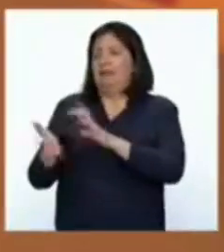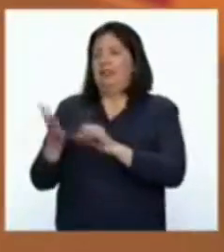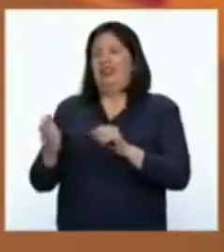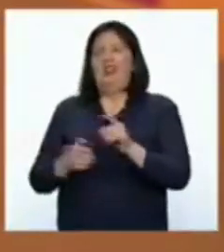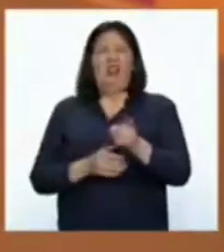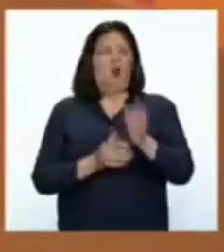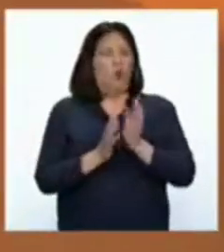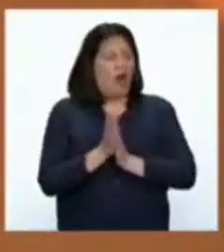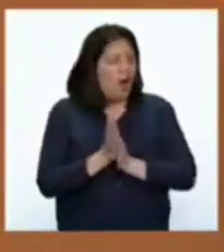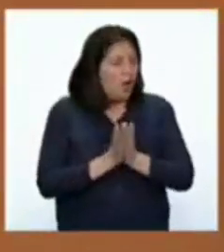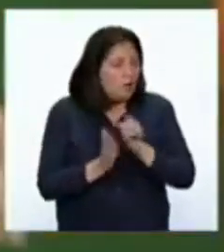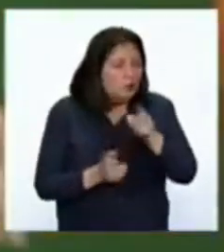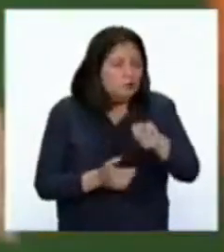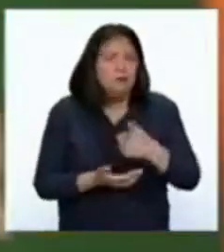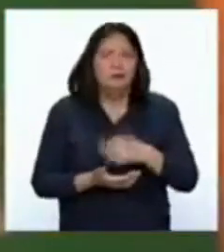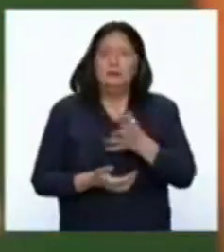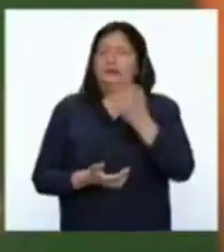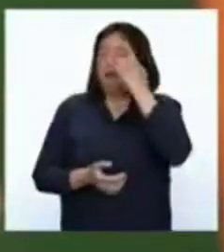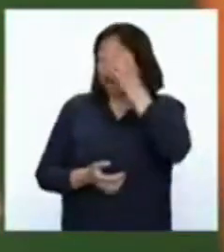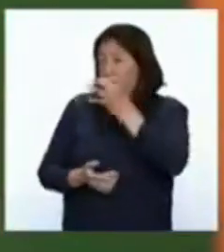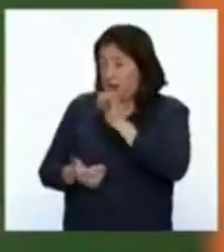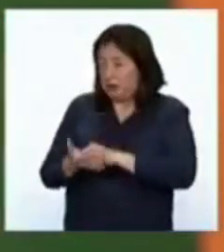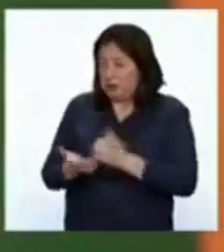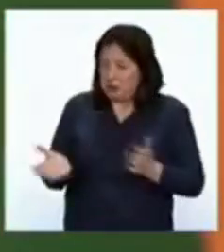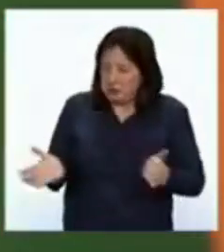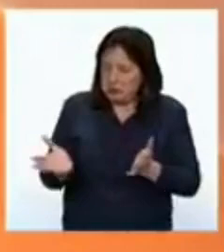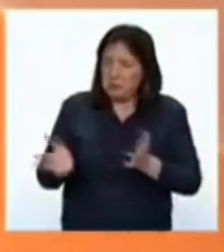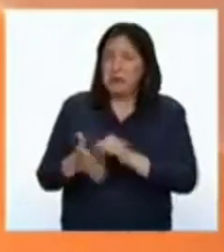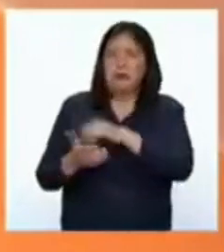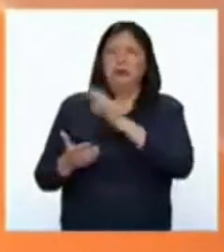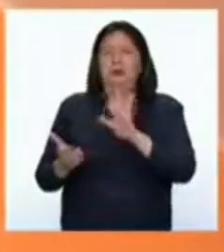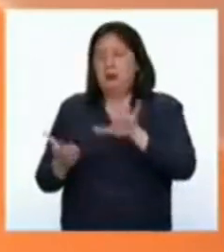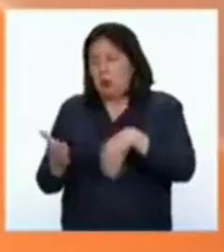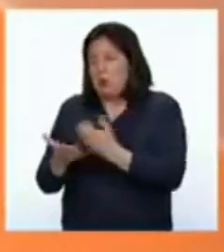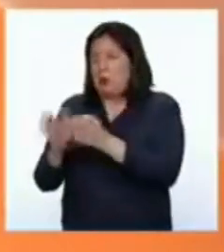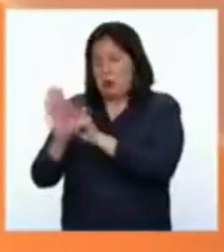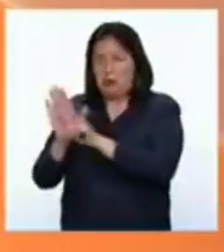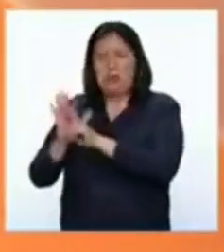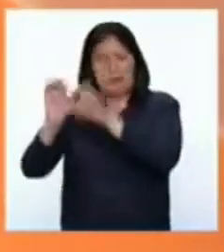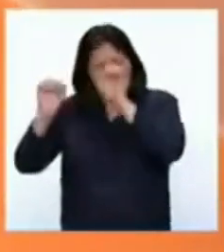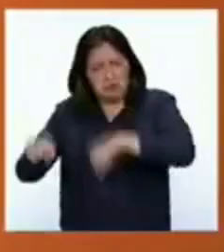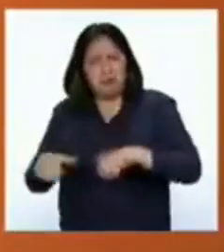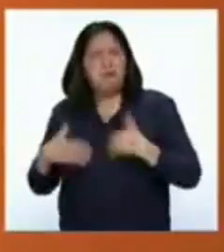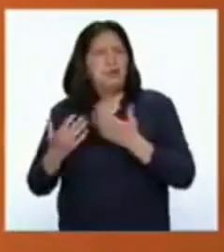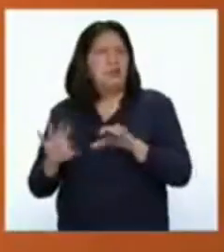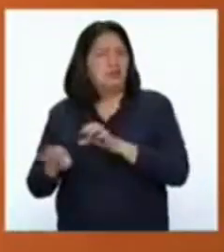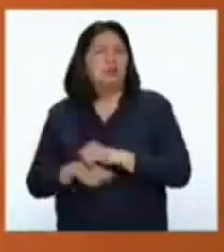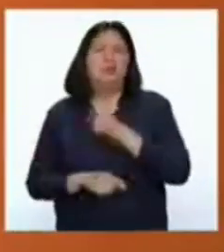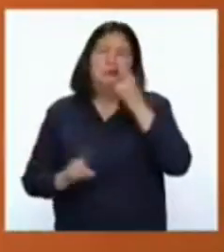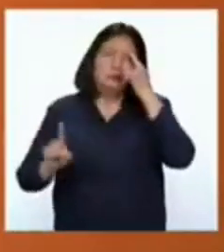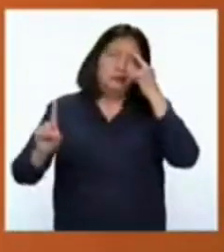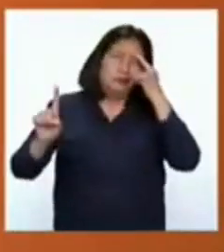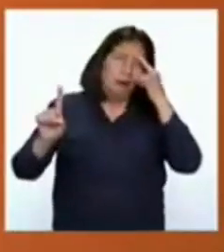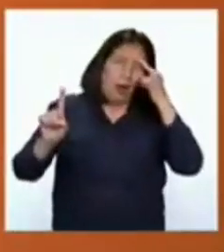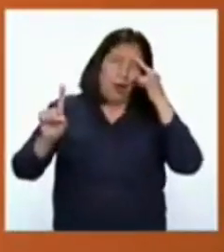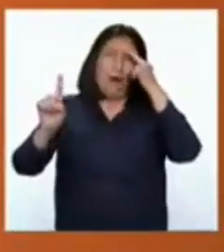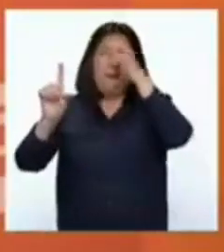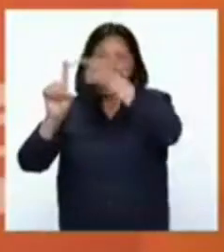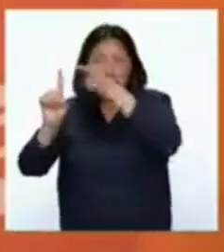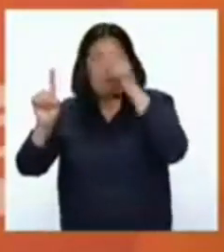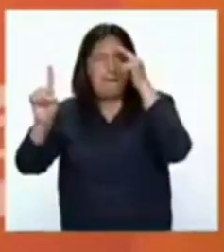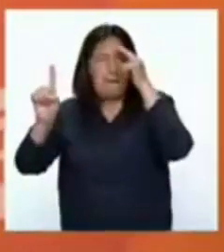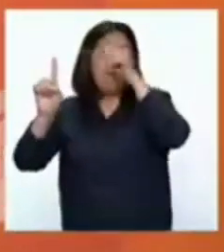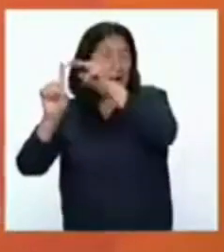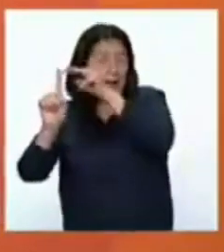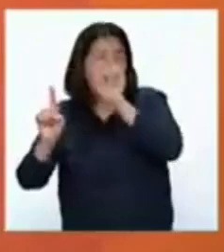tirado de los pelos. Creo que desde el empuje con todos los voluntarios se puede hacer. Pensar en metas es bonito